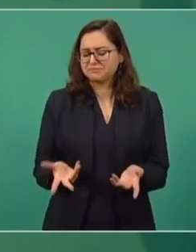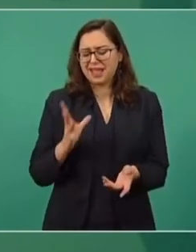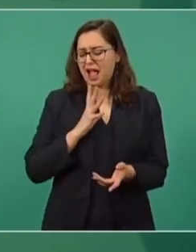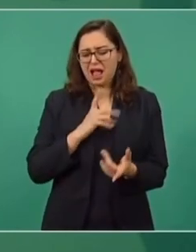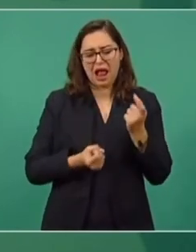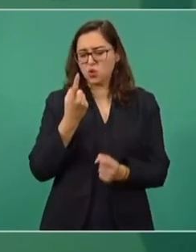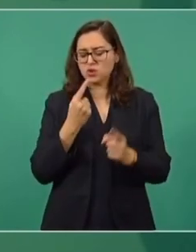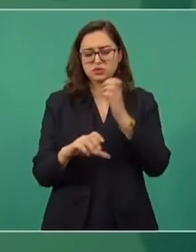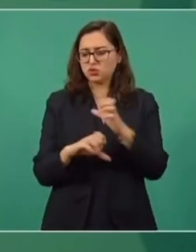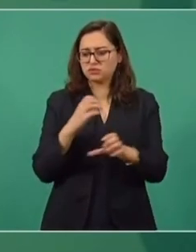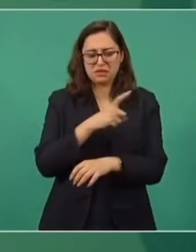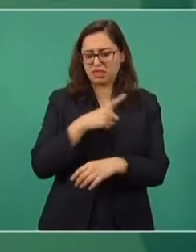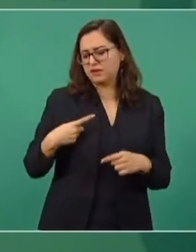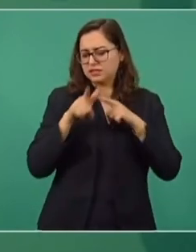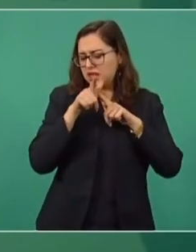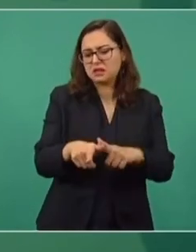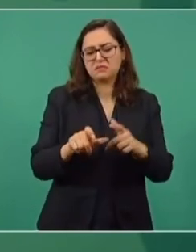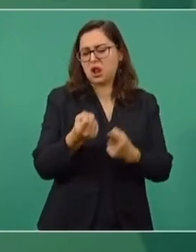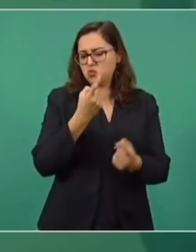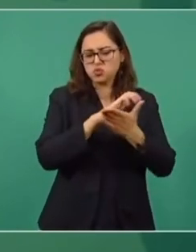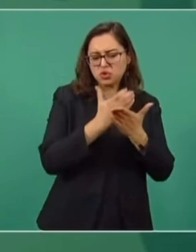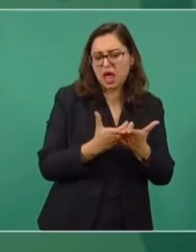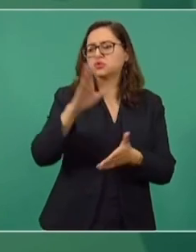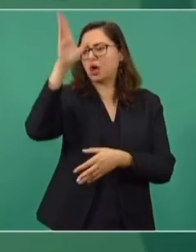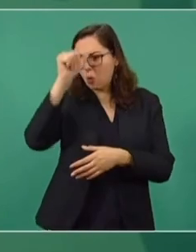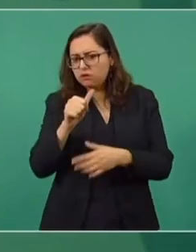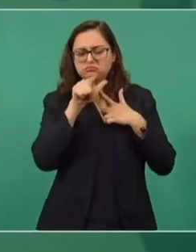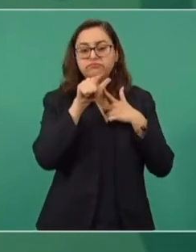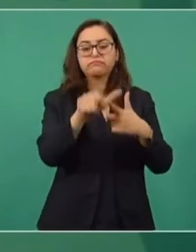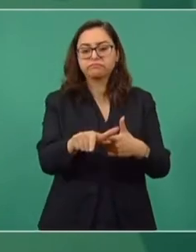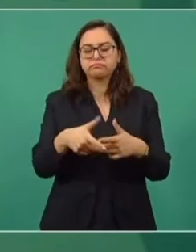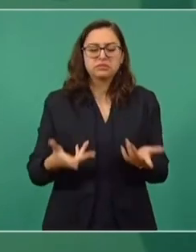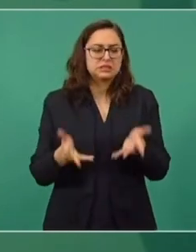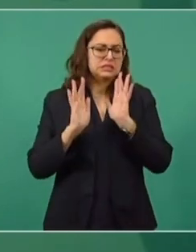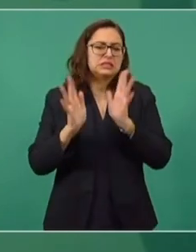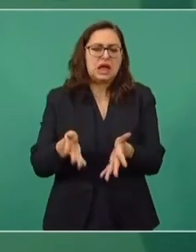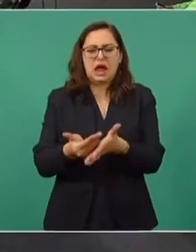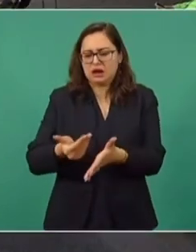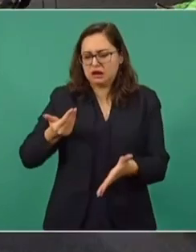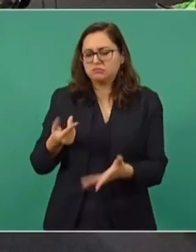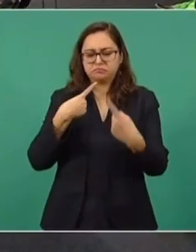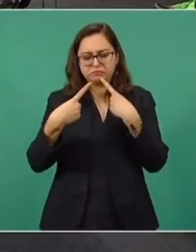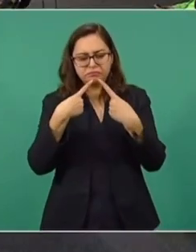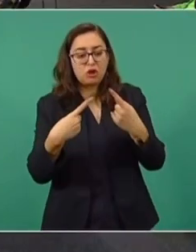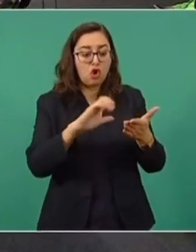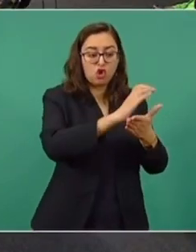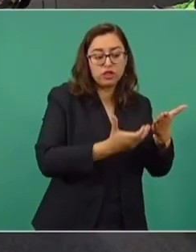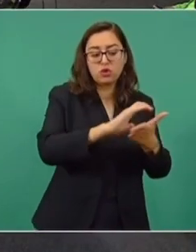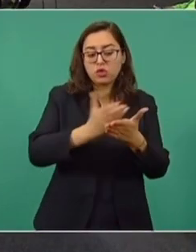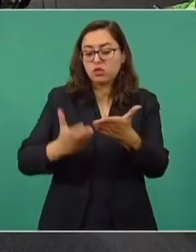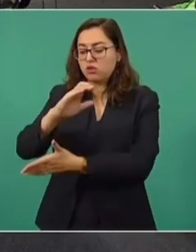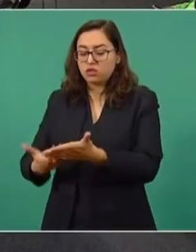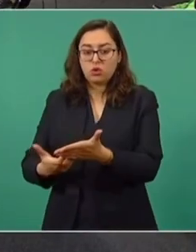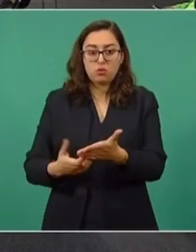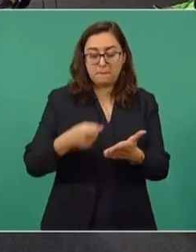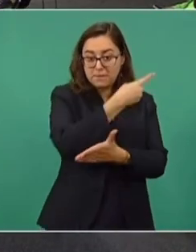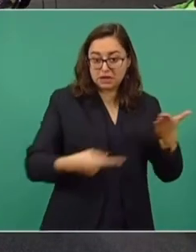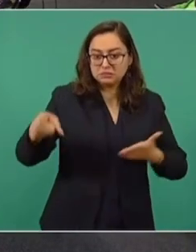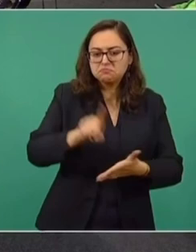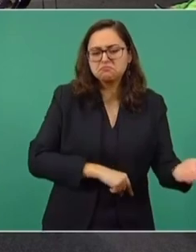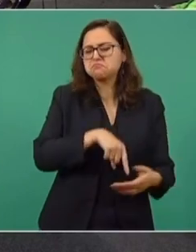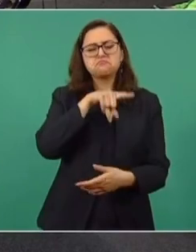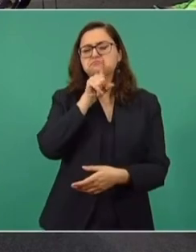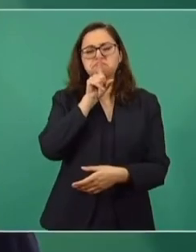convenios con las empresas. Llegamos al acuerdo de que no se van a cancelar, aun